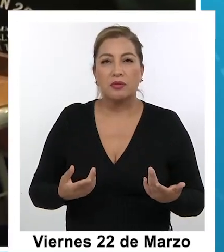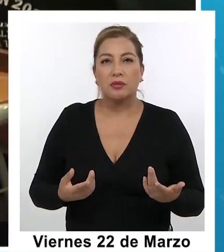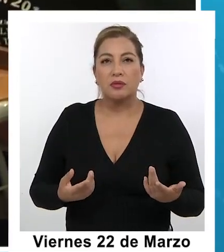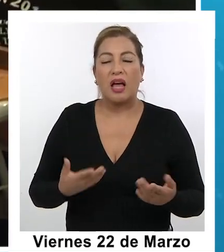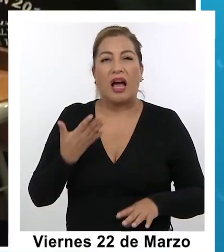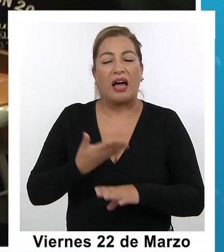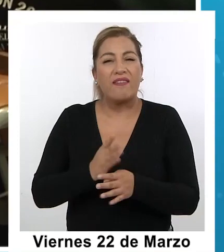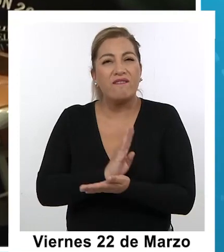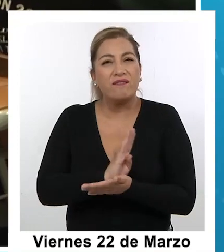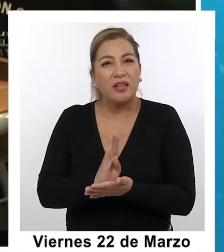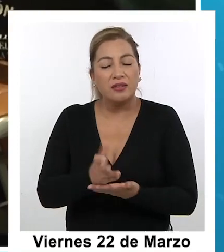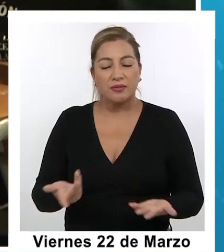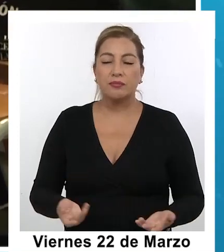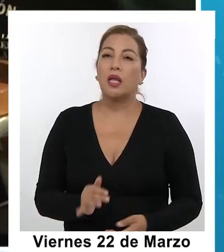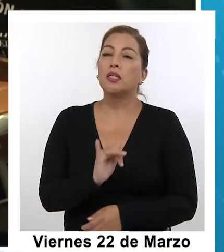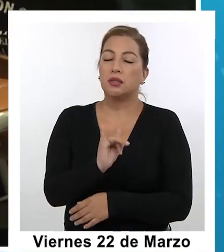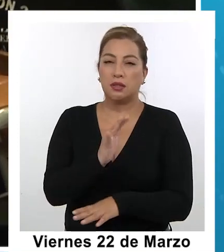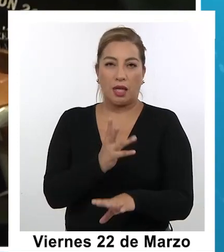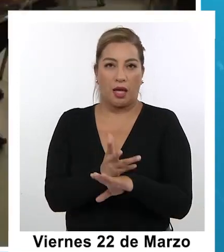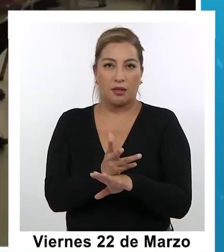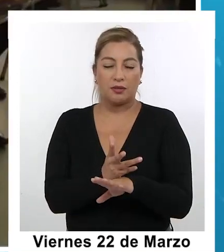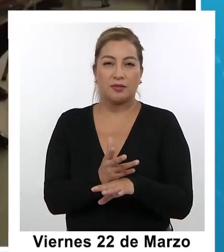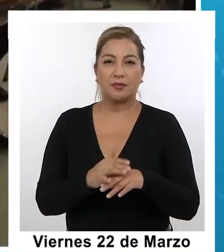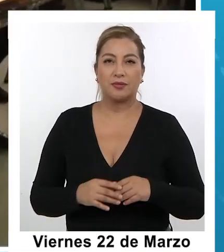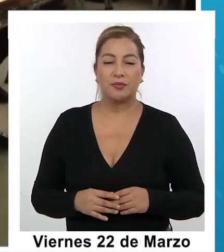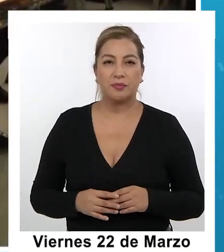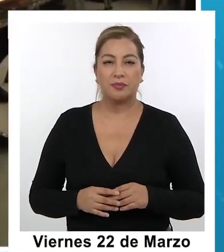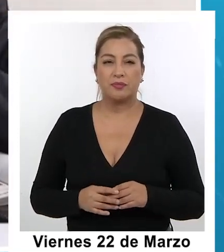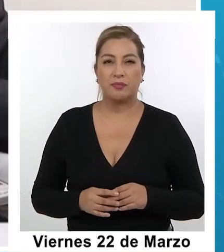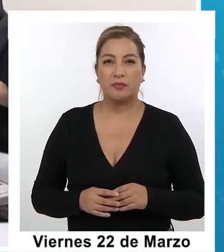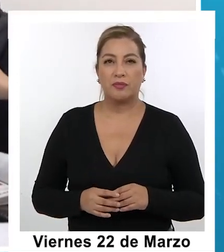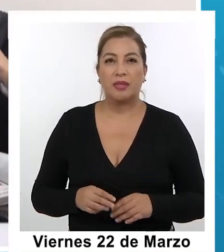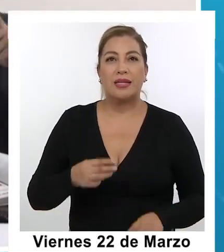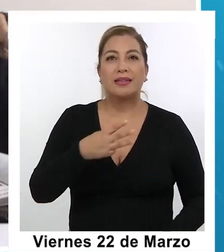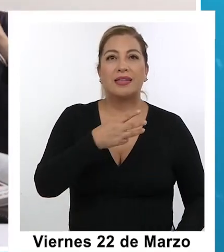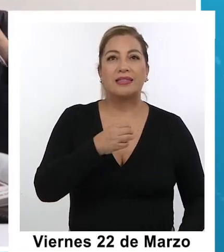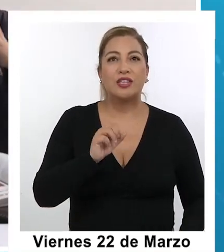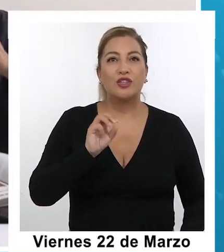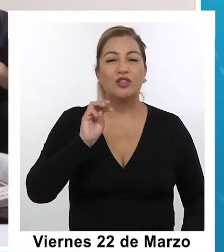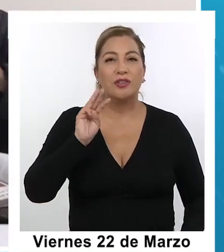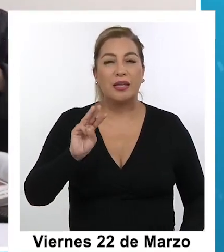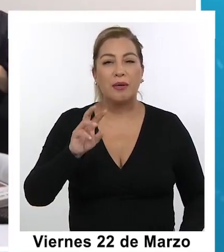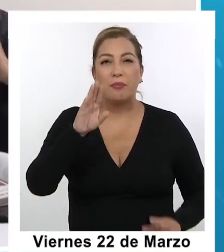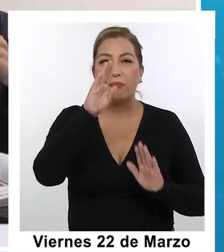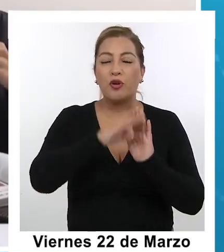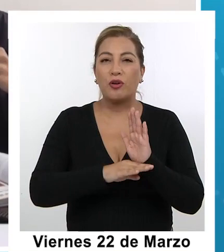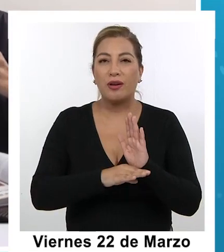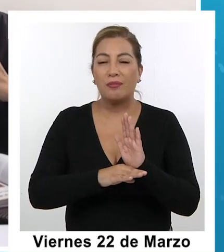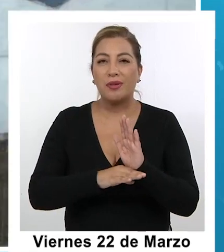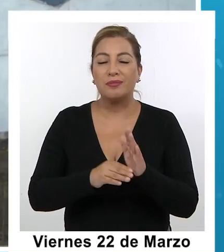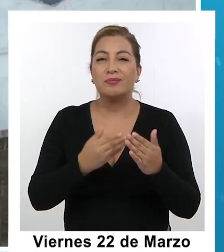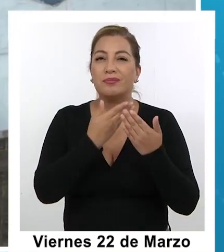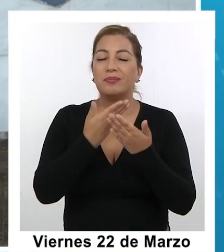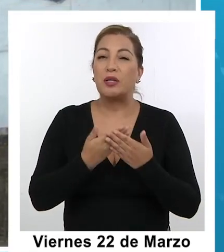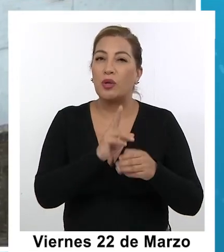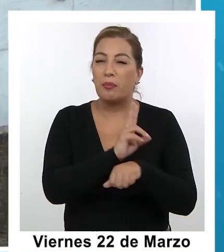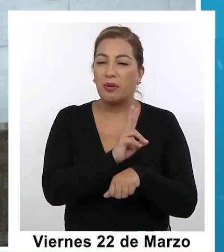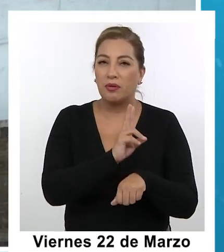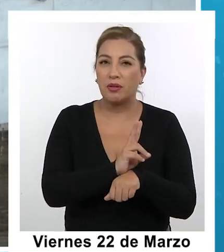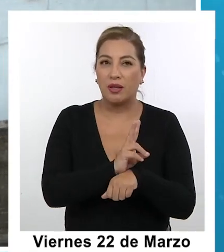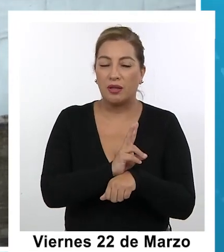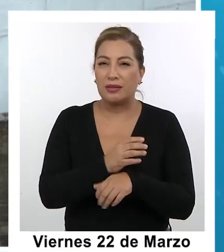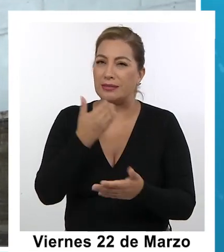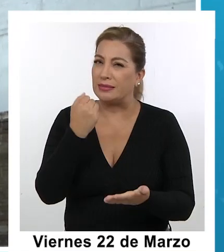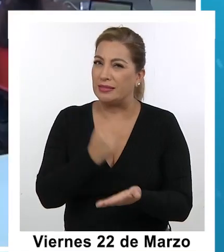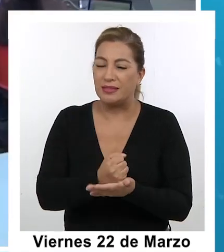dar una beca? Sí, claro, hoy día tenemos trescientos tres programas de pedagogía a nivel nacional acreditado. Yo creo que lo más importante es que